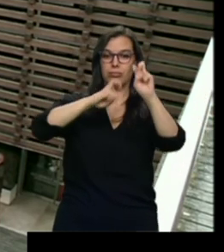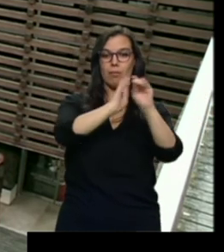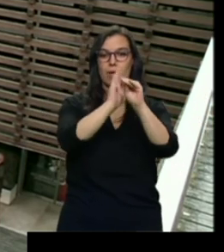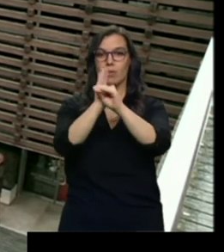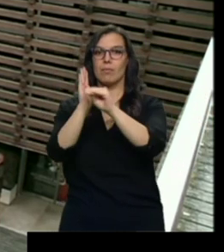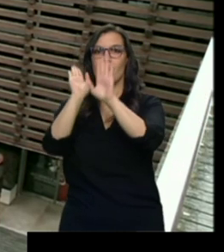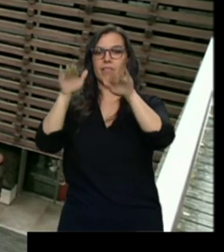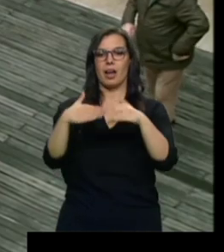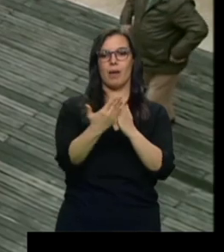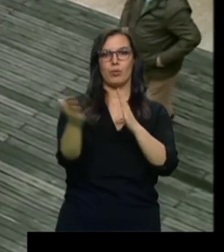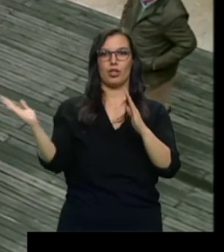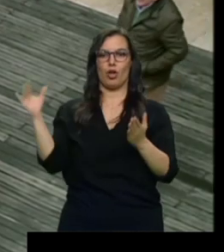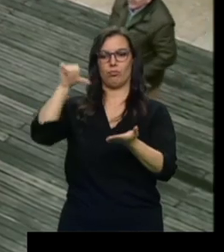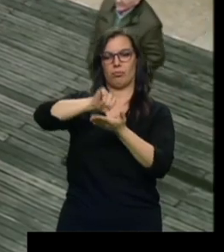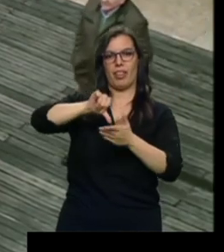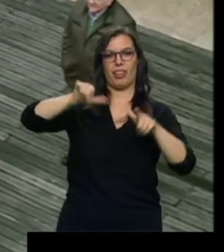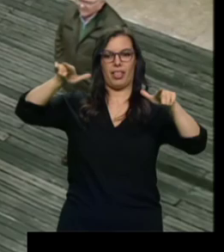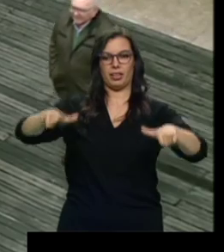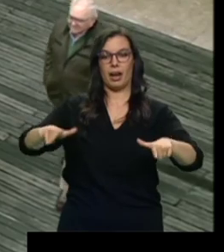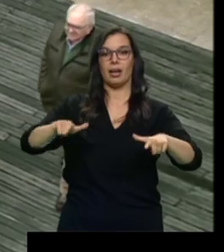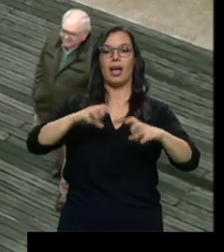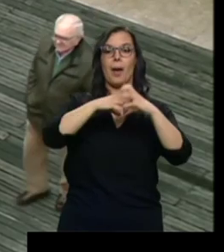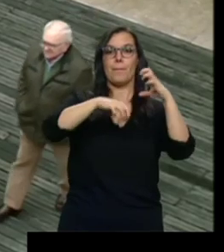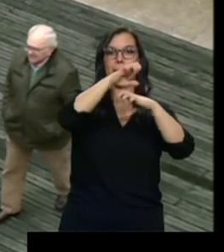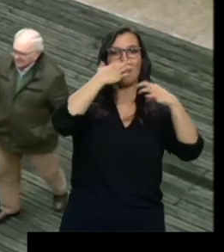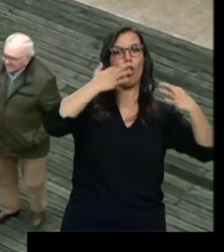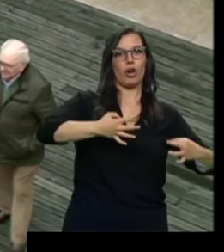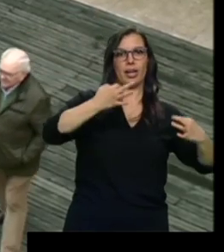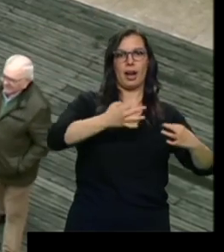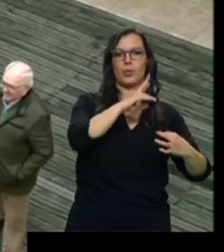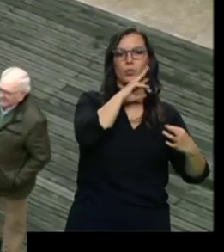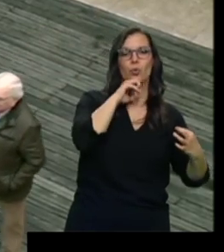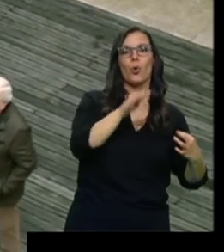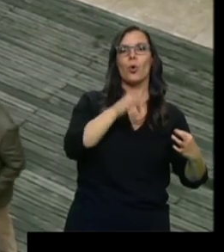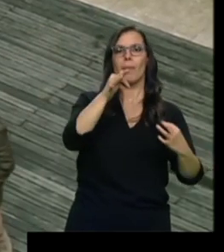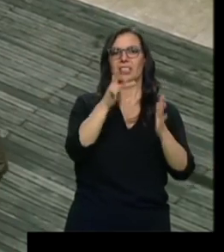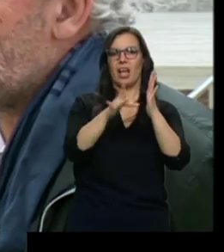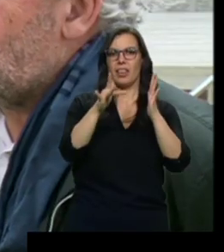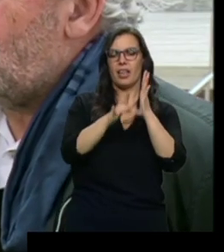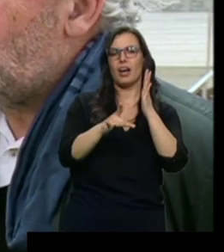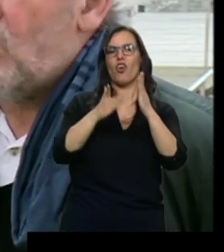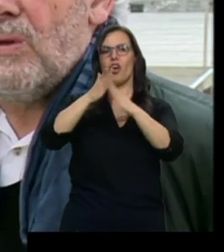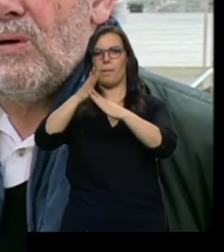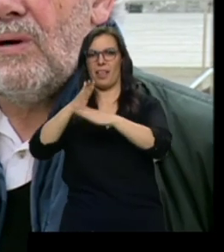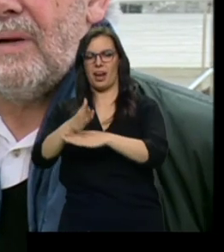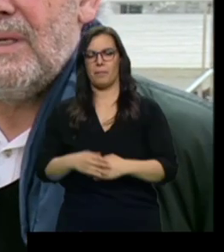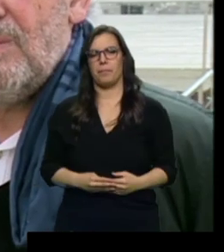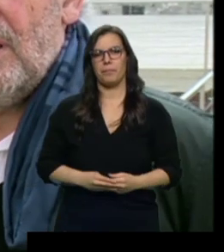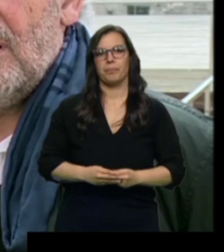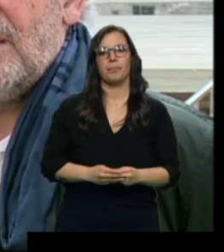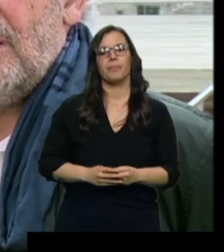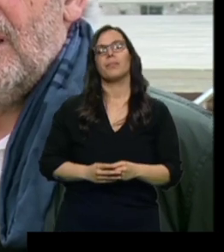exposición. Se mantiene la piedra original y se incorpora acero y forjados de madera. Se basaba en una solución